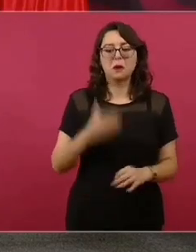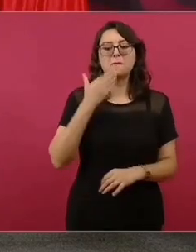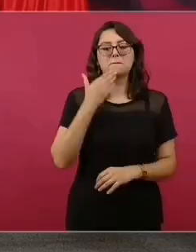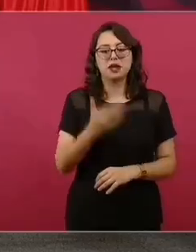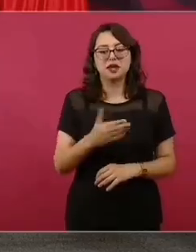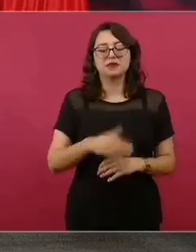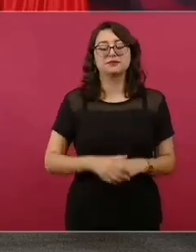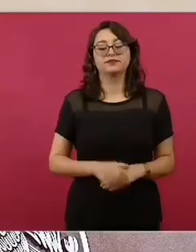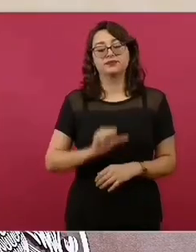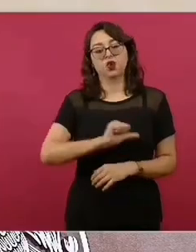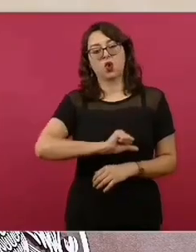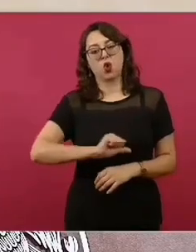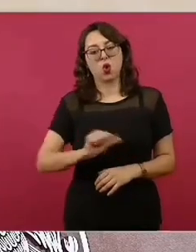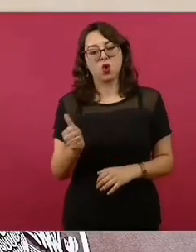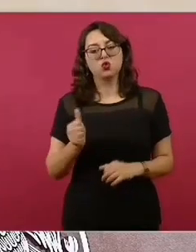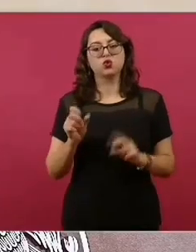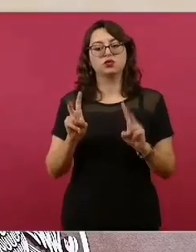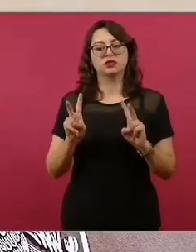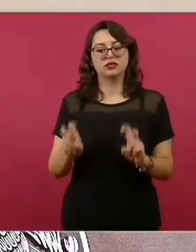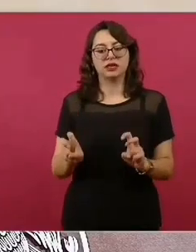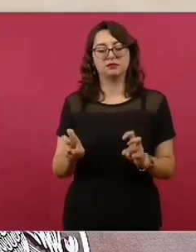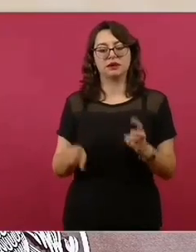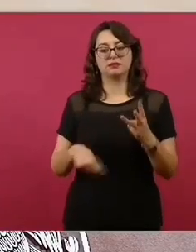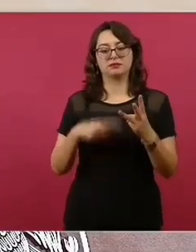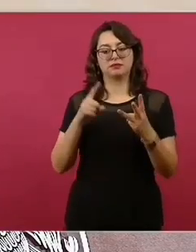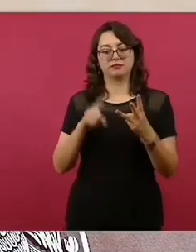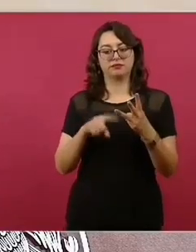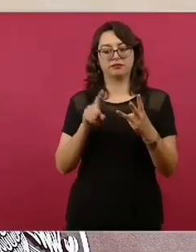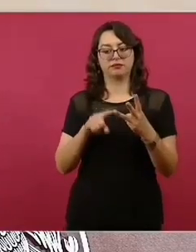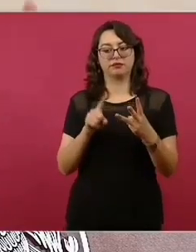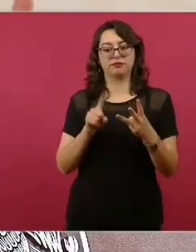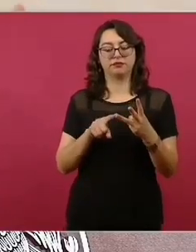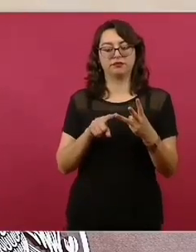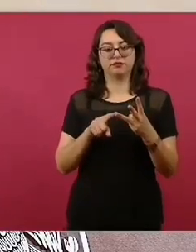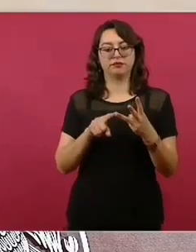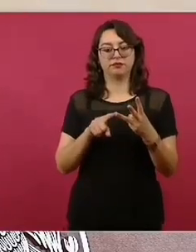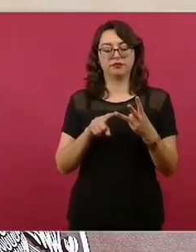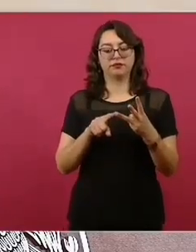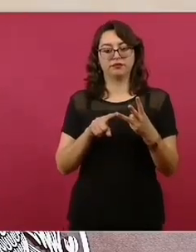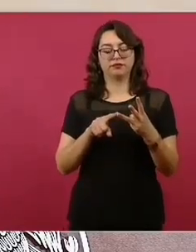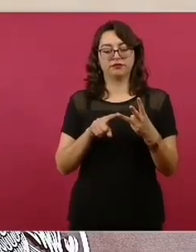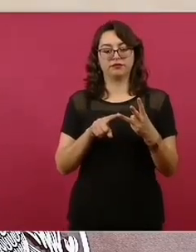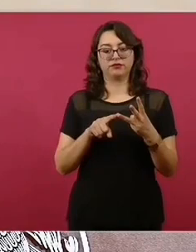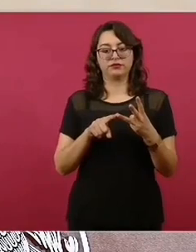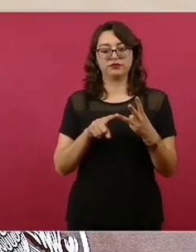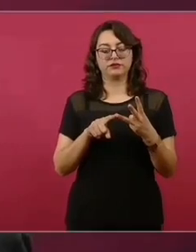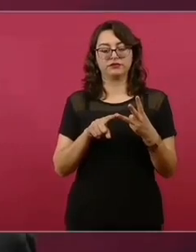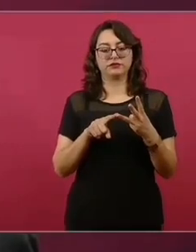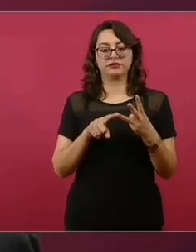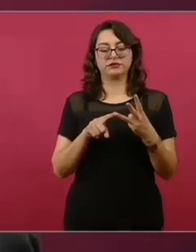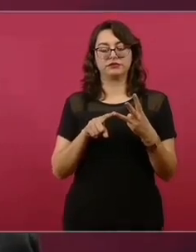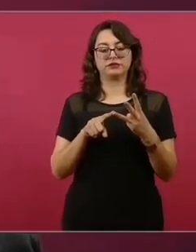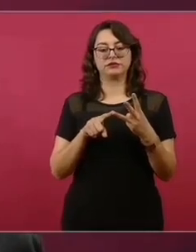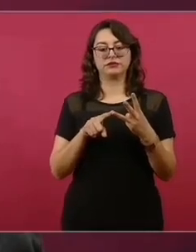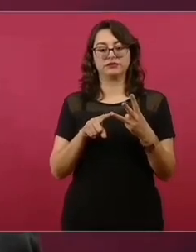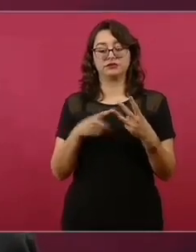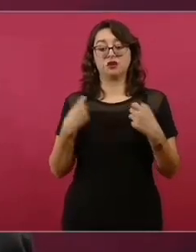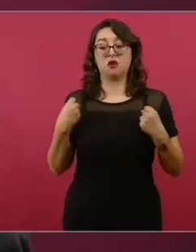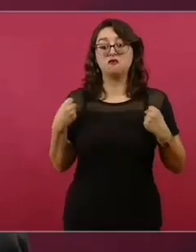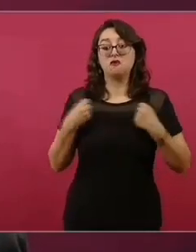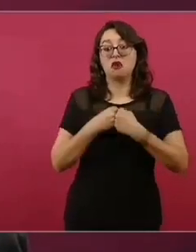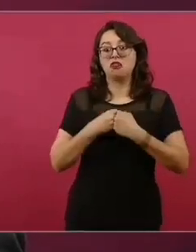largo plazo, incluyen el abstenerse de hacer medidas restrictivas en las